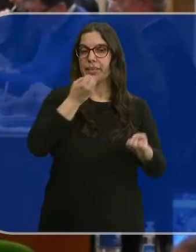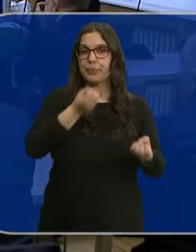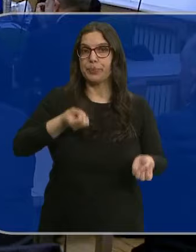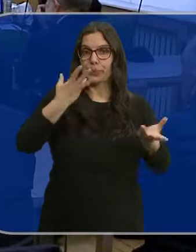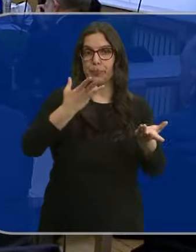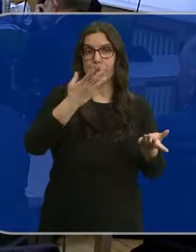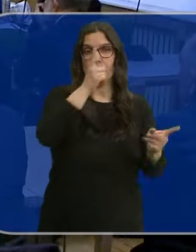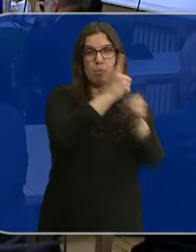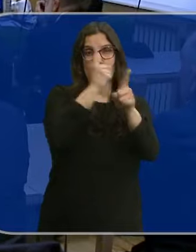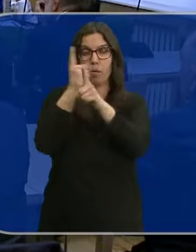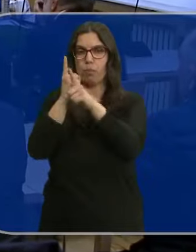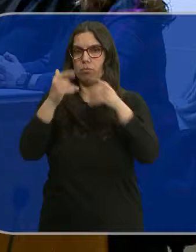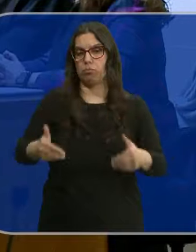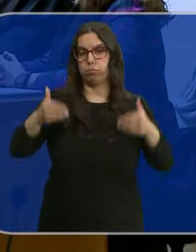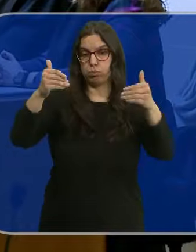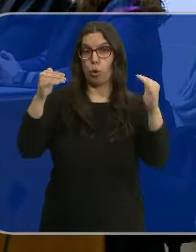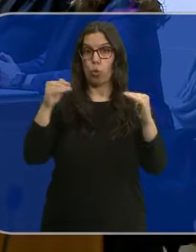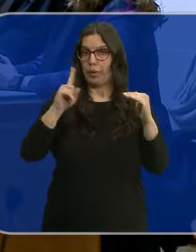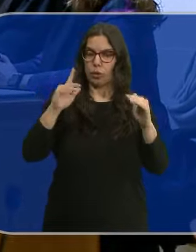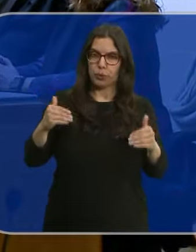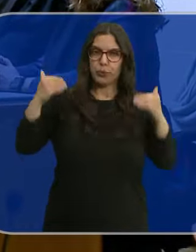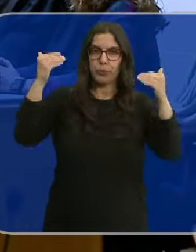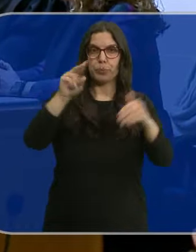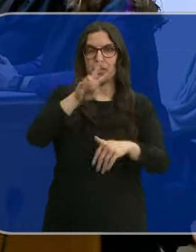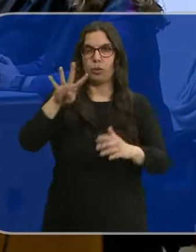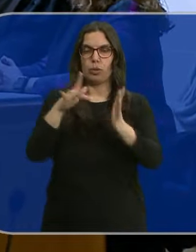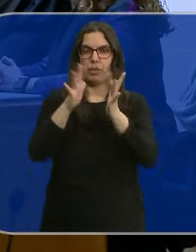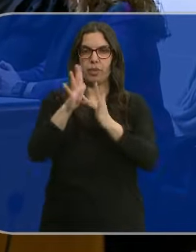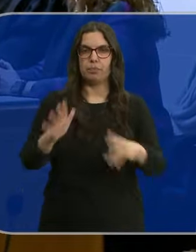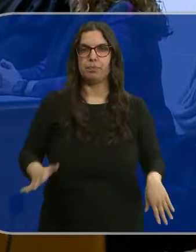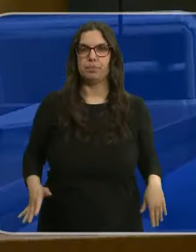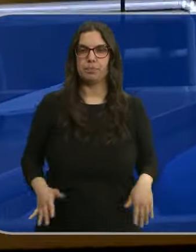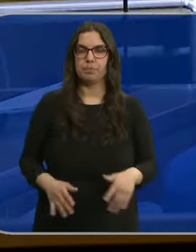declaraciones de los acusados. No comenzarán este jueves, sino el 24 de abril.